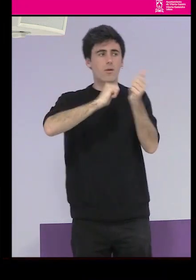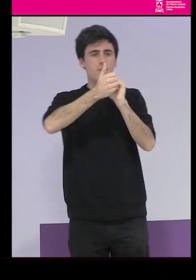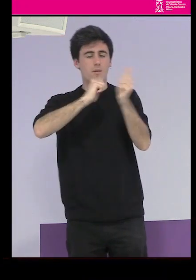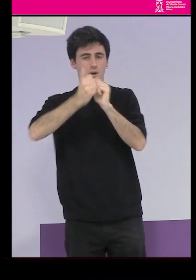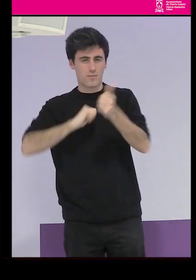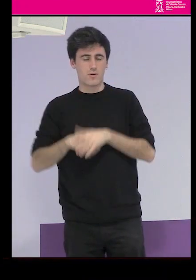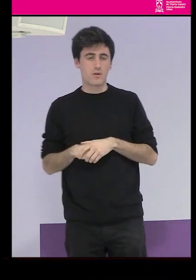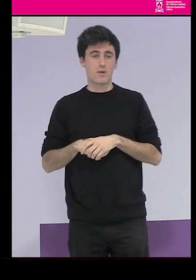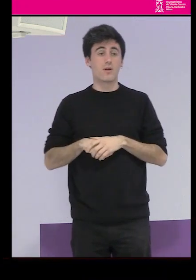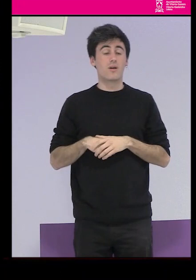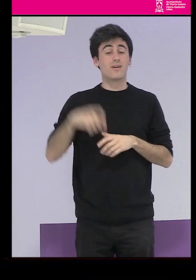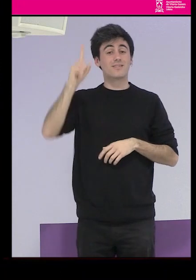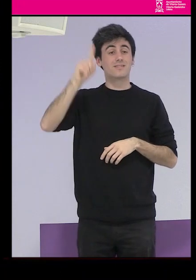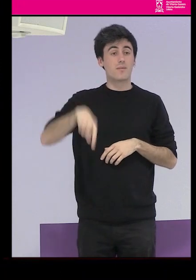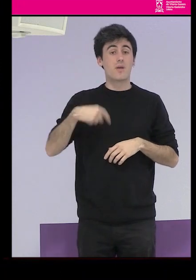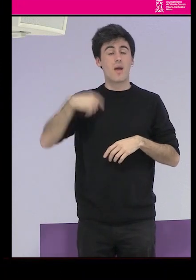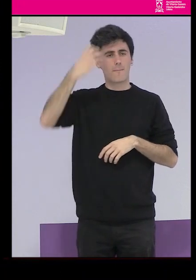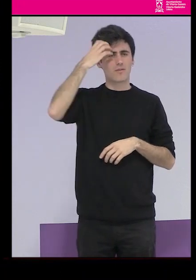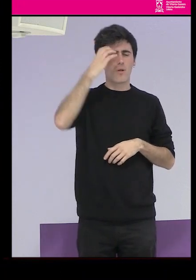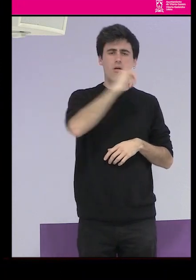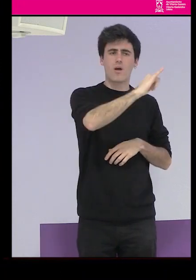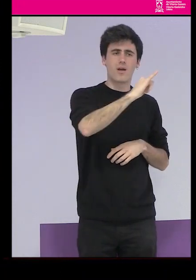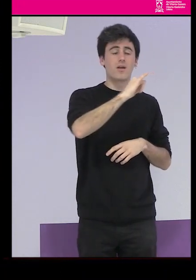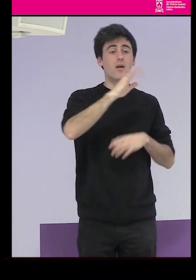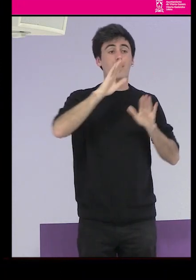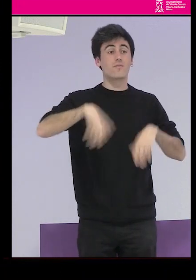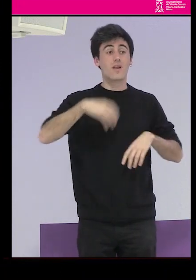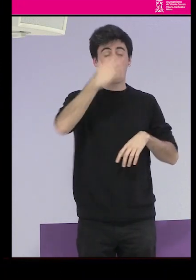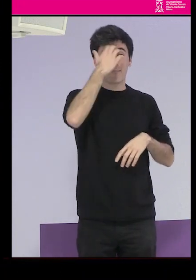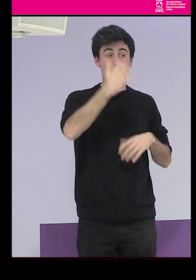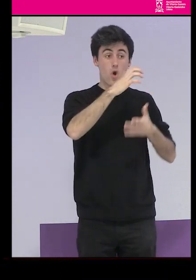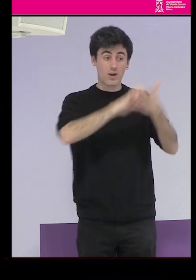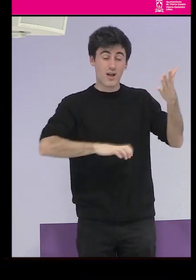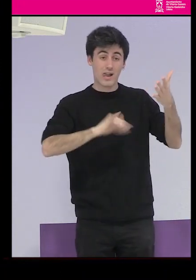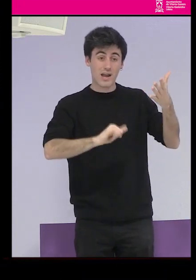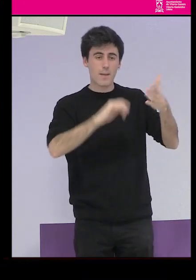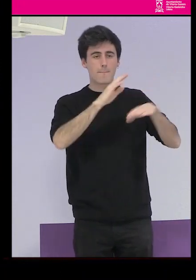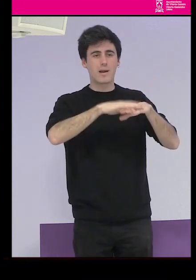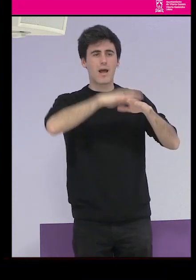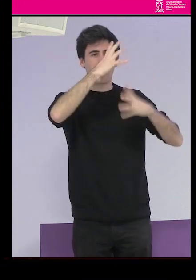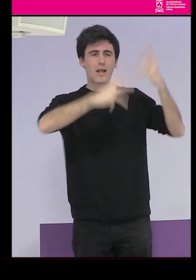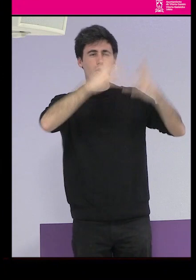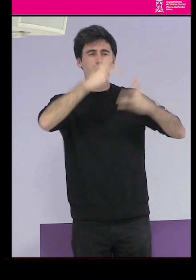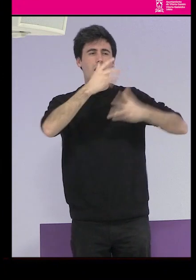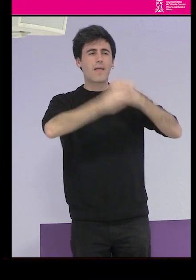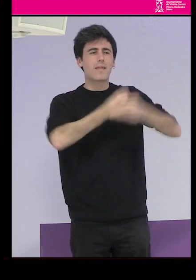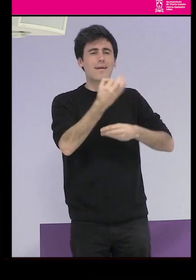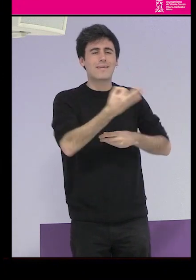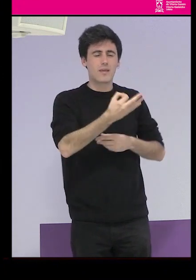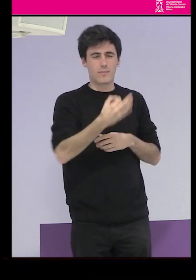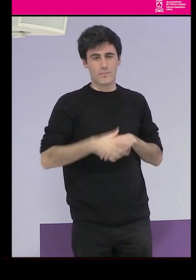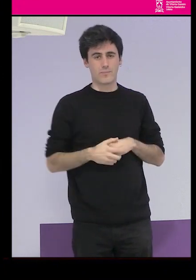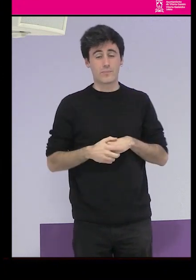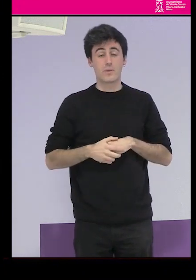Tenían como tenía también el patronato, el patronato tenía unas memorias donde iban cada año dando cuenta un poco de las cosas que hacían o dejaban de hacer,